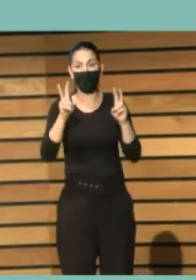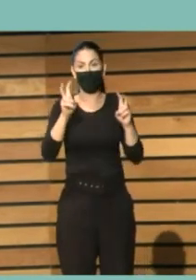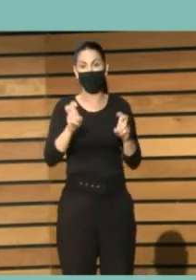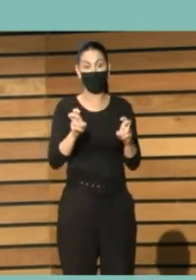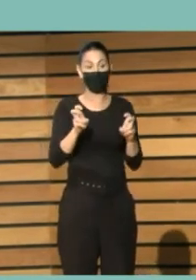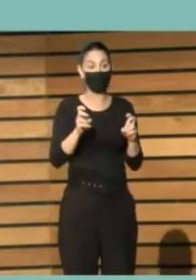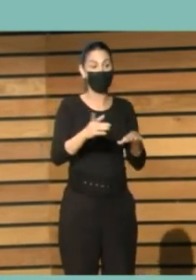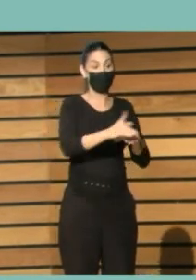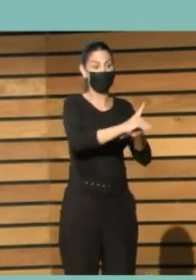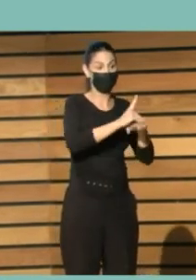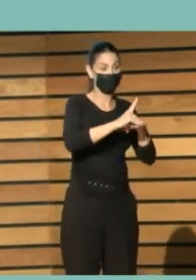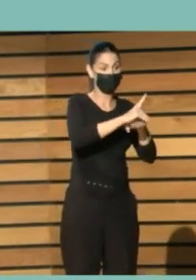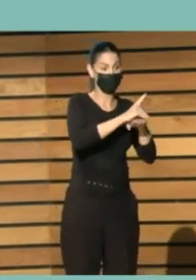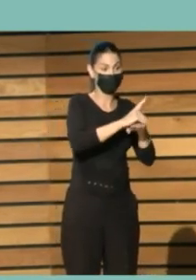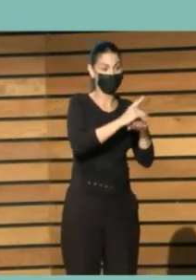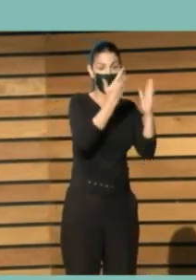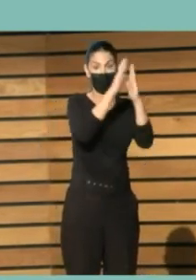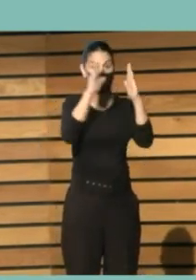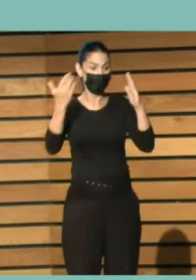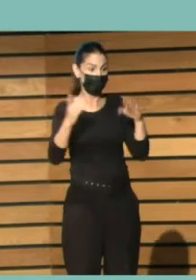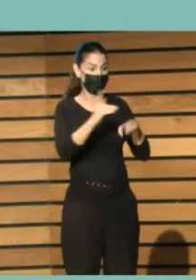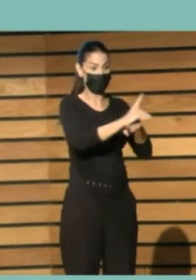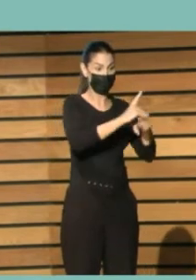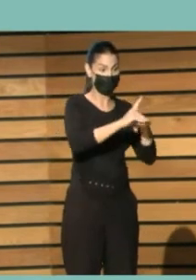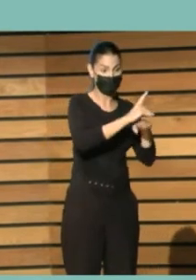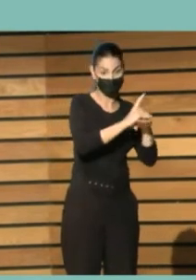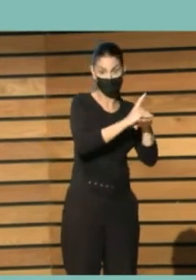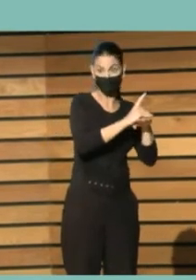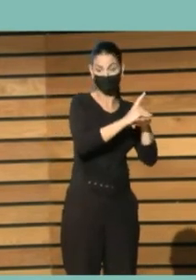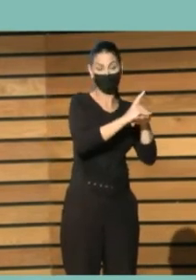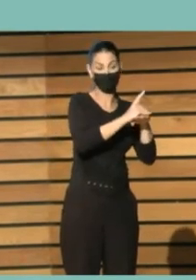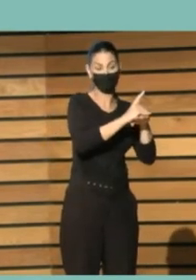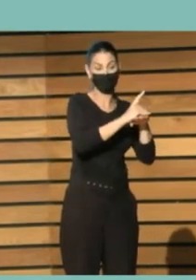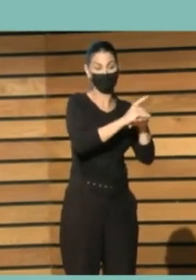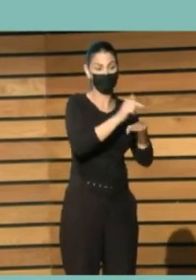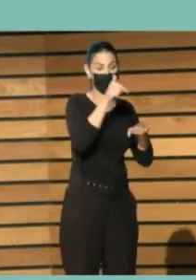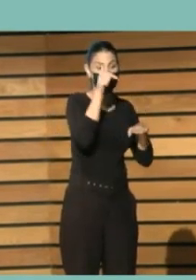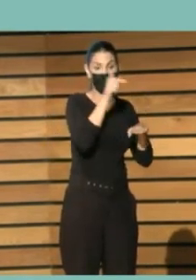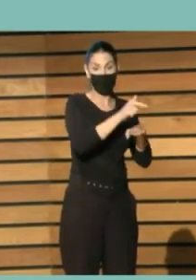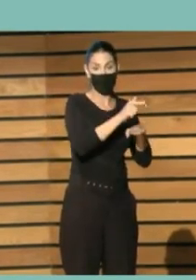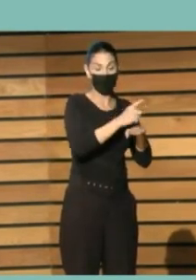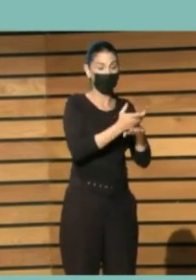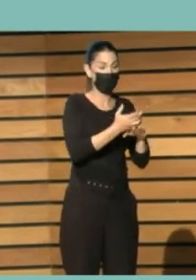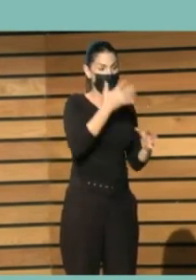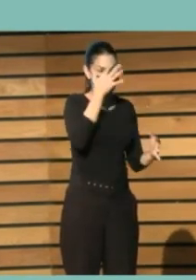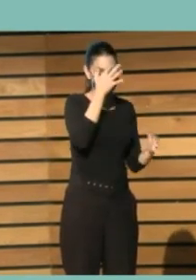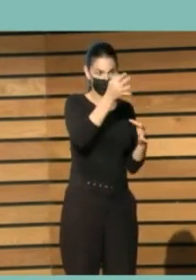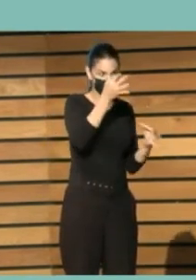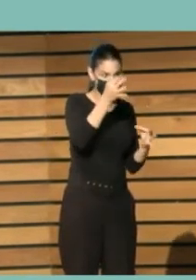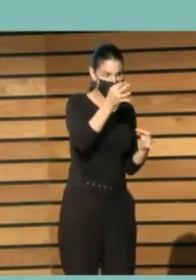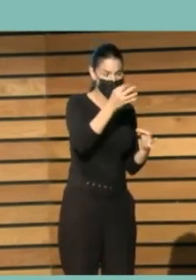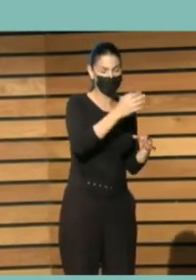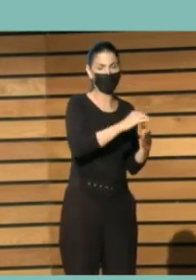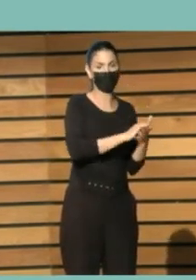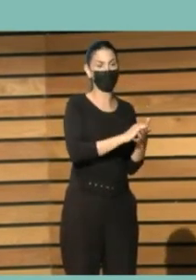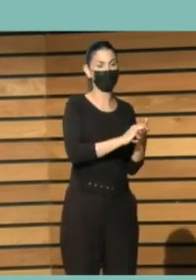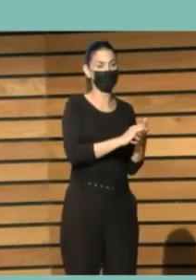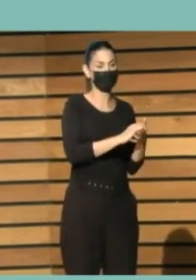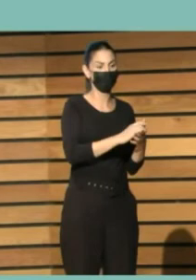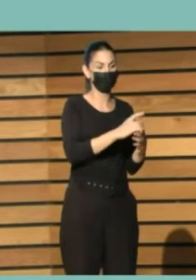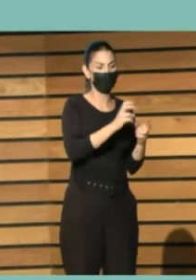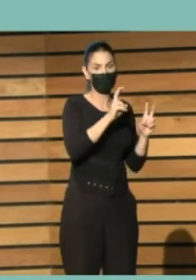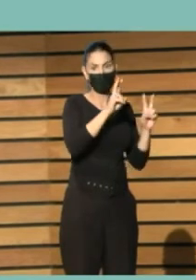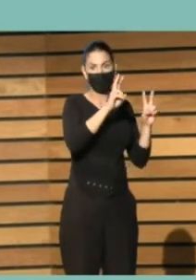biblioteca en internet, el catálogo en línea, tenía que contar con metadatos de